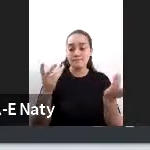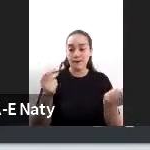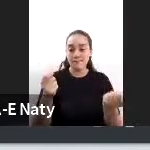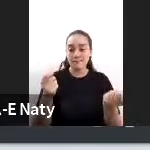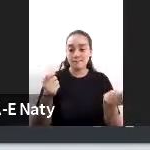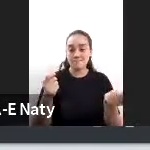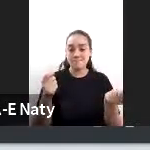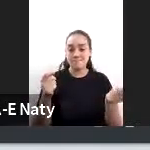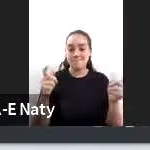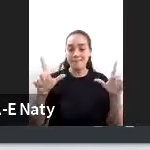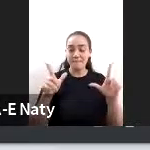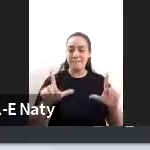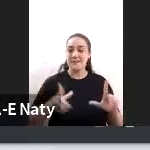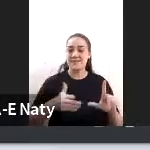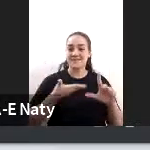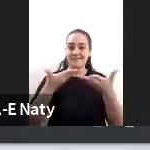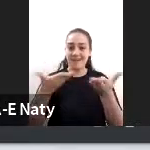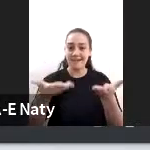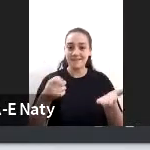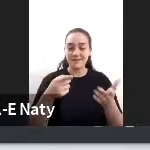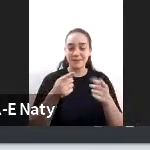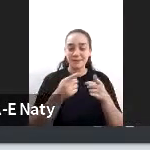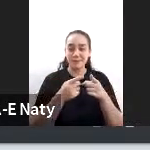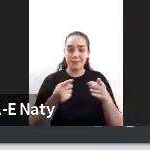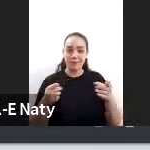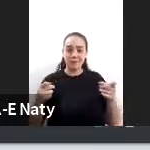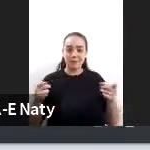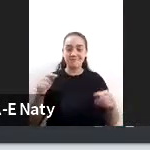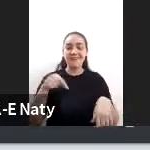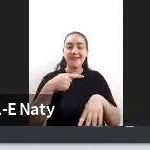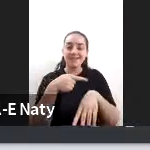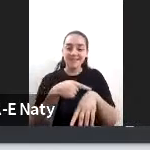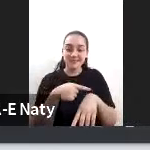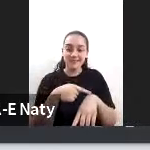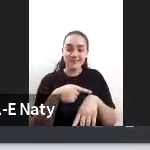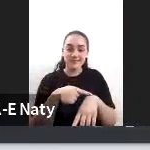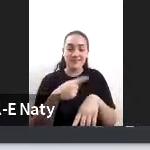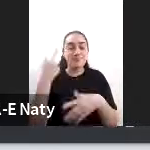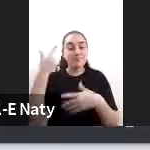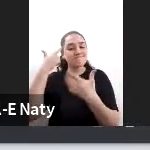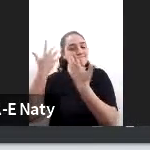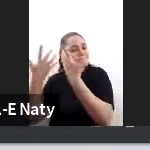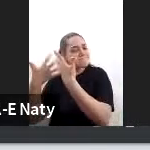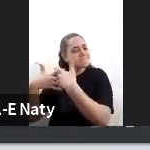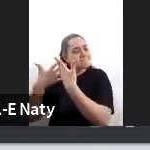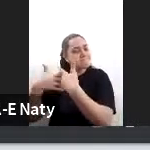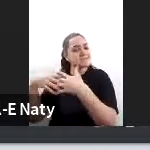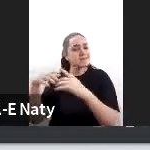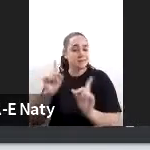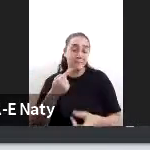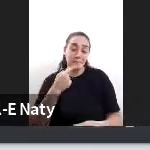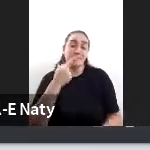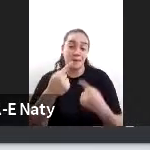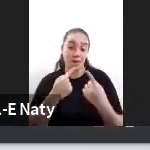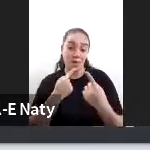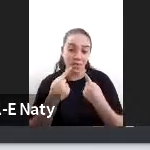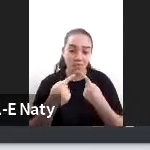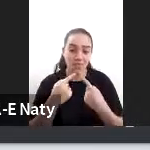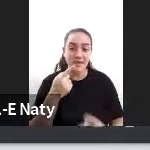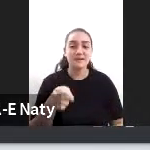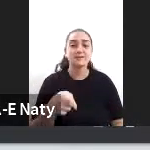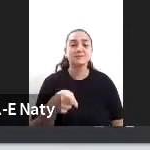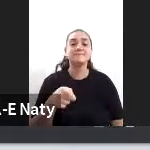es un poco más larga pero para darles tiempo a que procesen eso y cualquier cosa me pregunten la situación actual